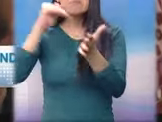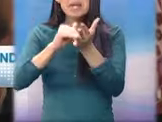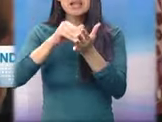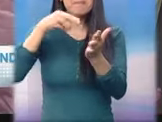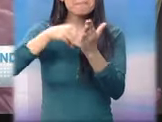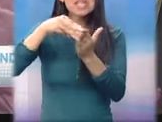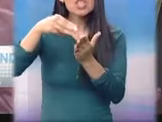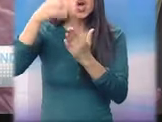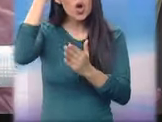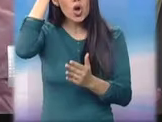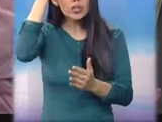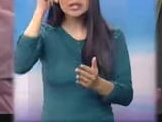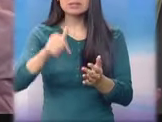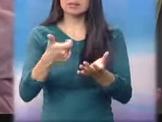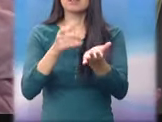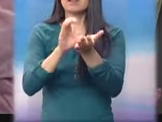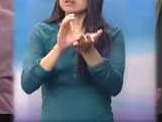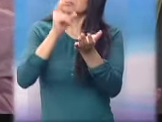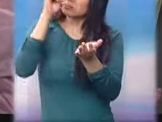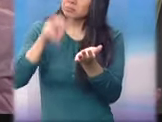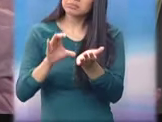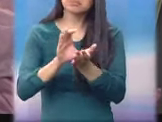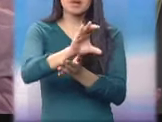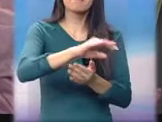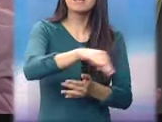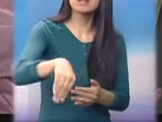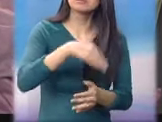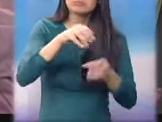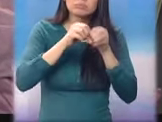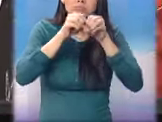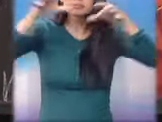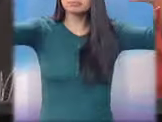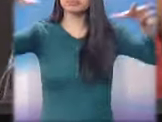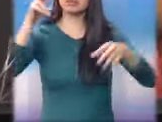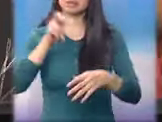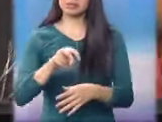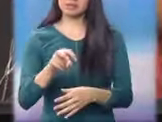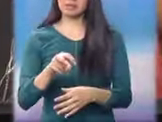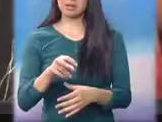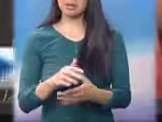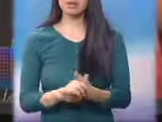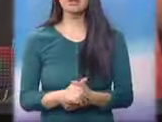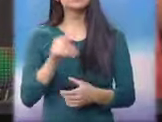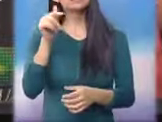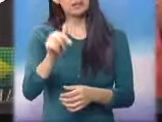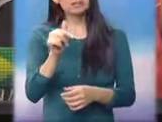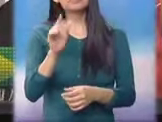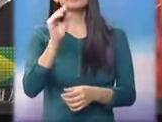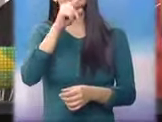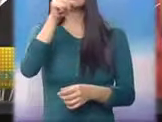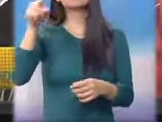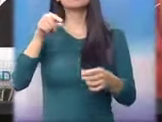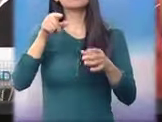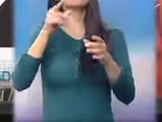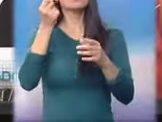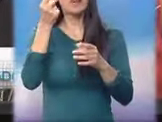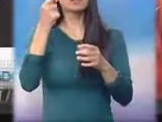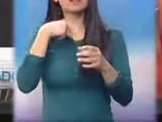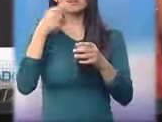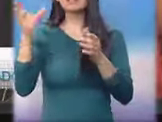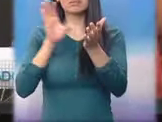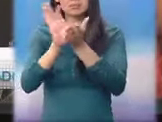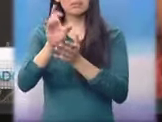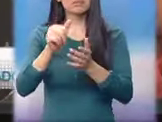millones de quetzales, debería destinarse a la población indígena. Tenemos un Fodigua con una carencia de